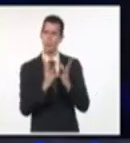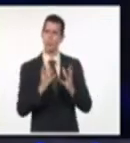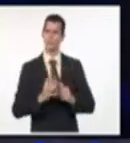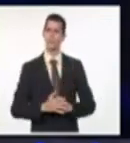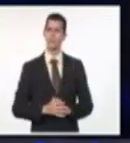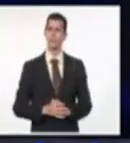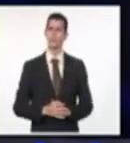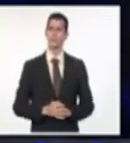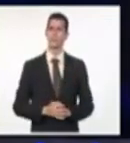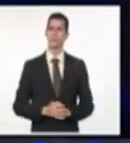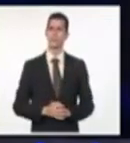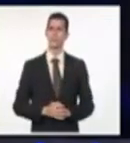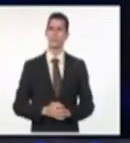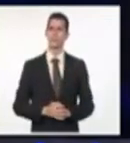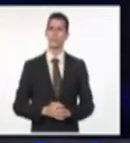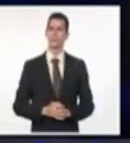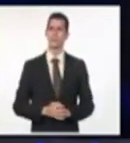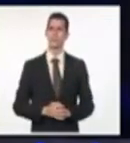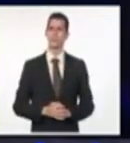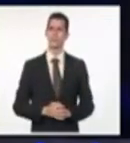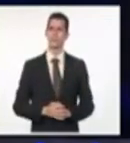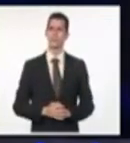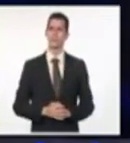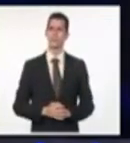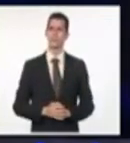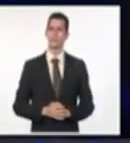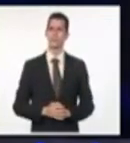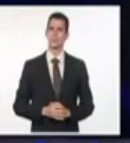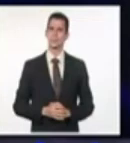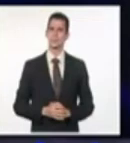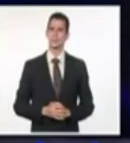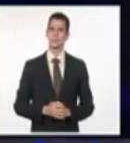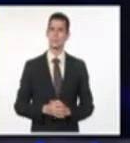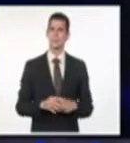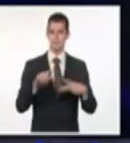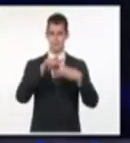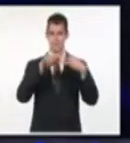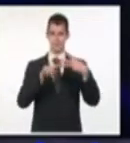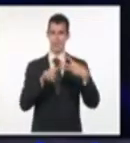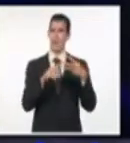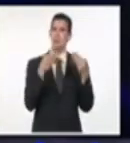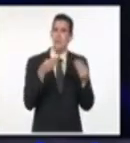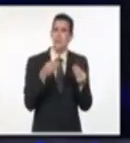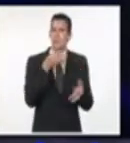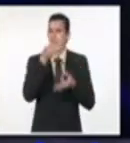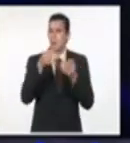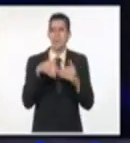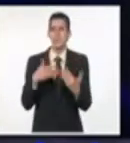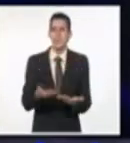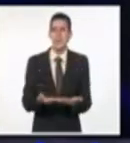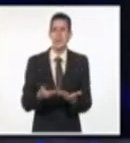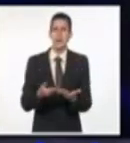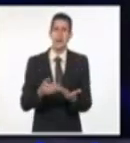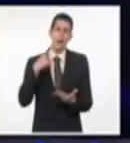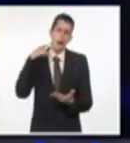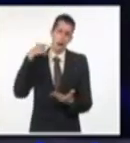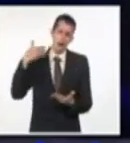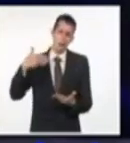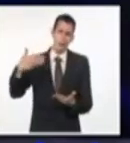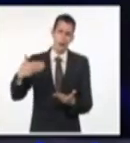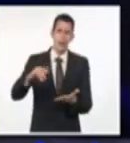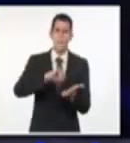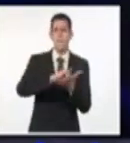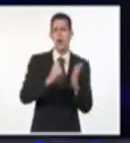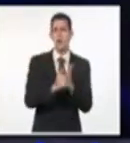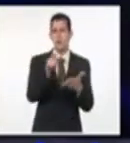de varios proyectos que son financiados y promovidos en su conjunto por la ONG, esta cultura democrática en los que ha estado involucrada en todos